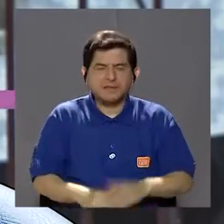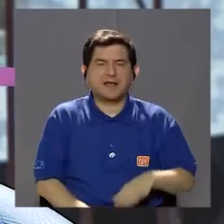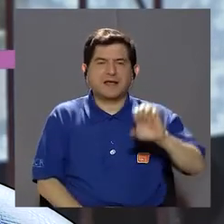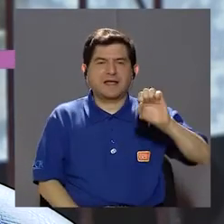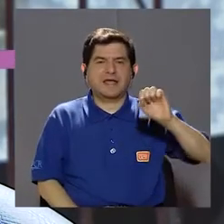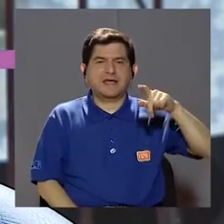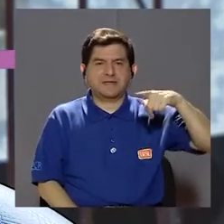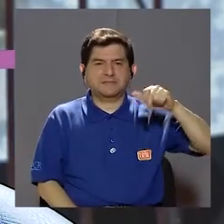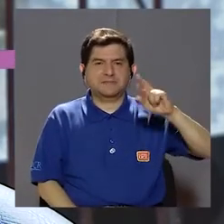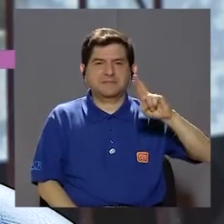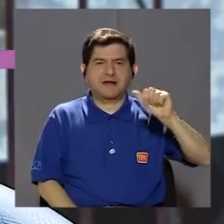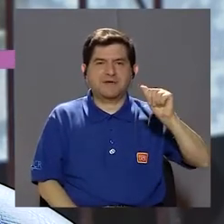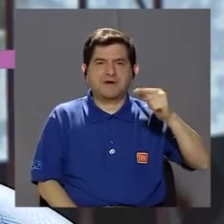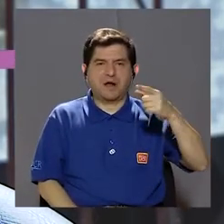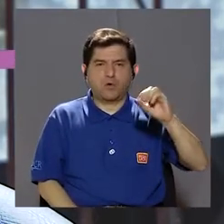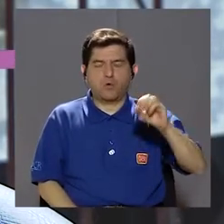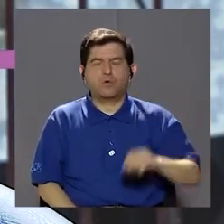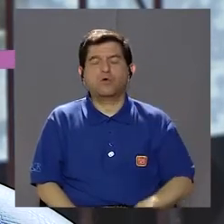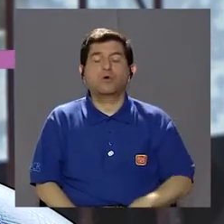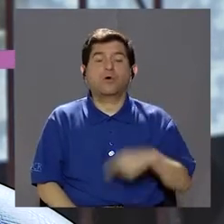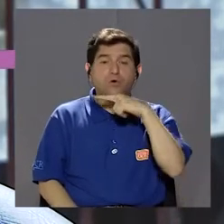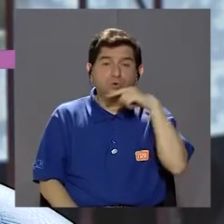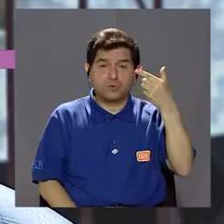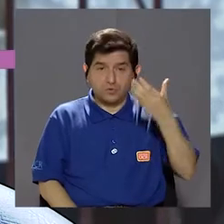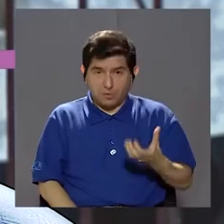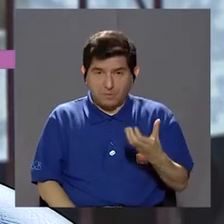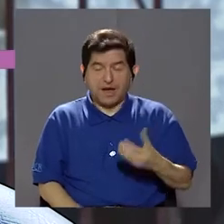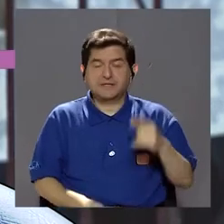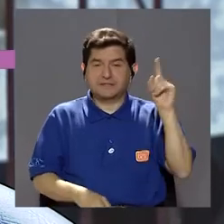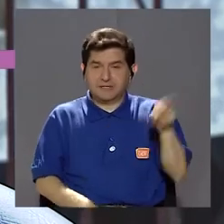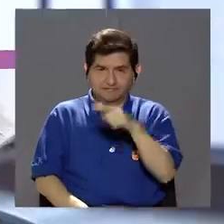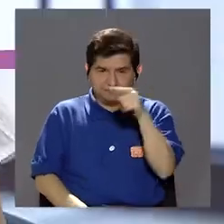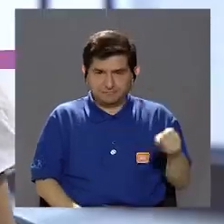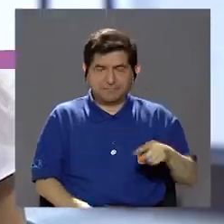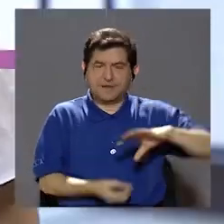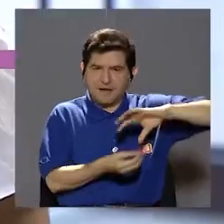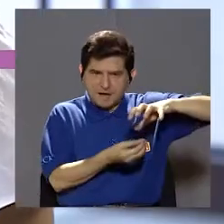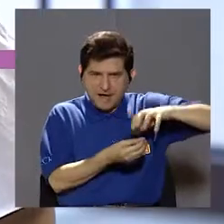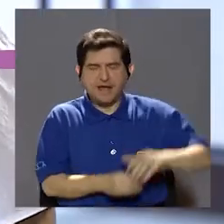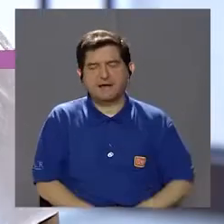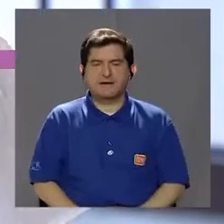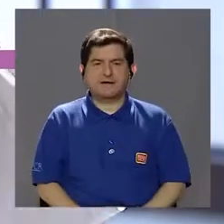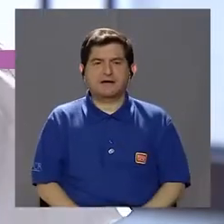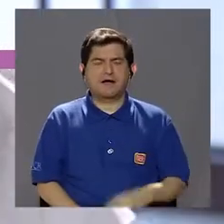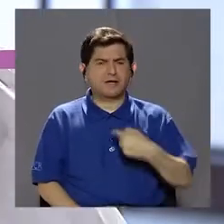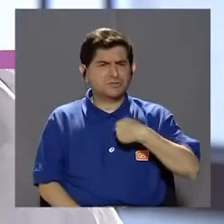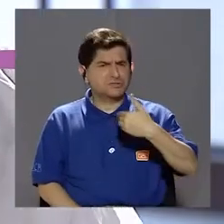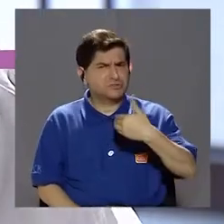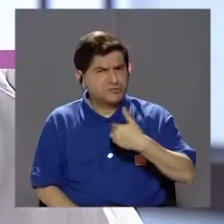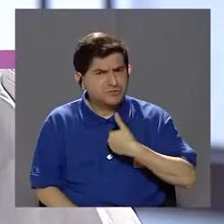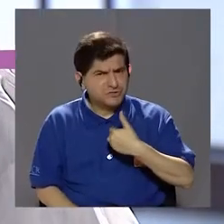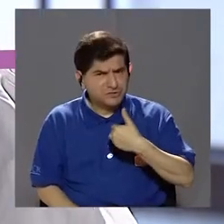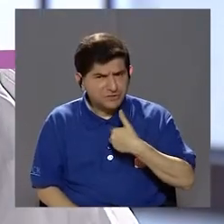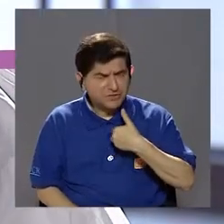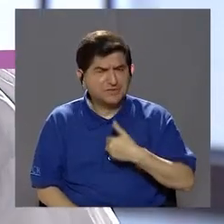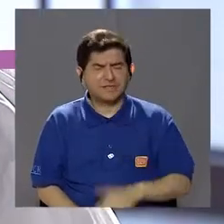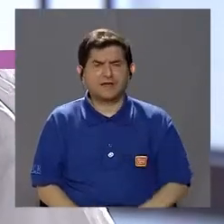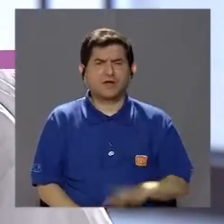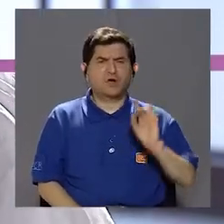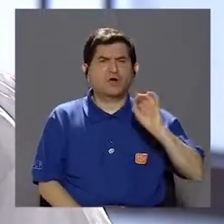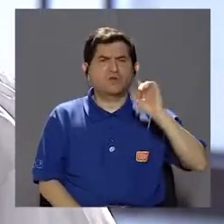espárragos, hay que suspenderlo, todo el tomate, hay que suspenderlo, naranjas, mandarinas. yo tengo un